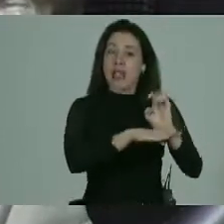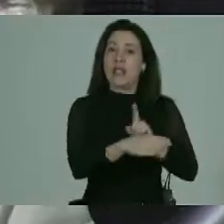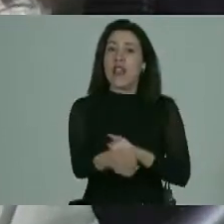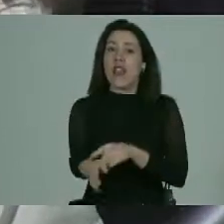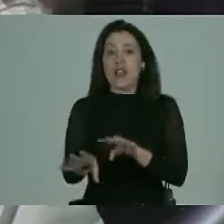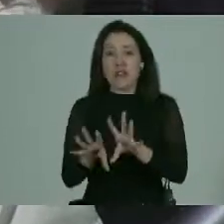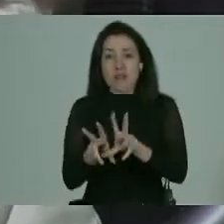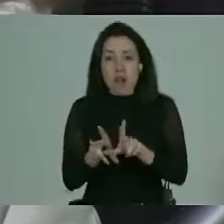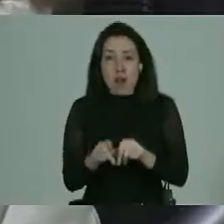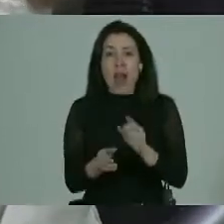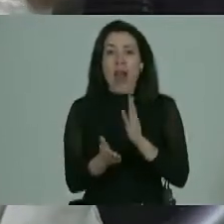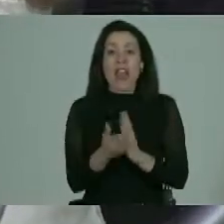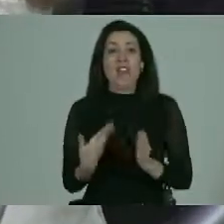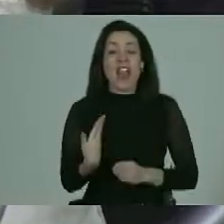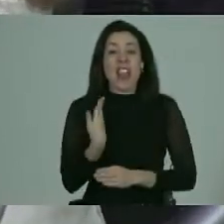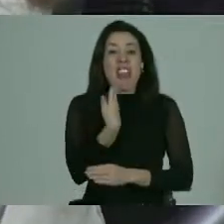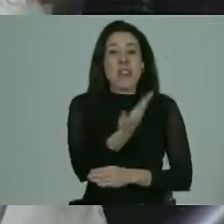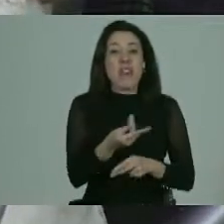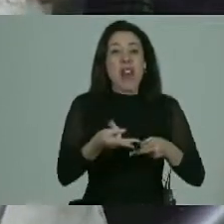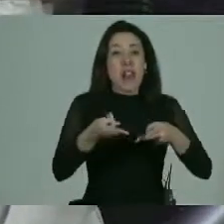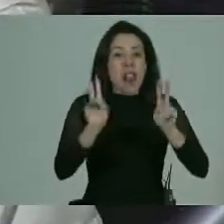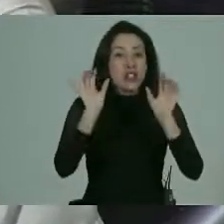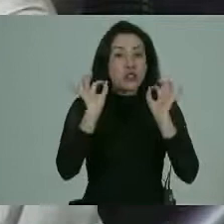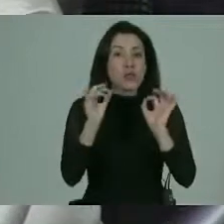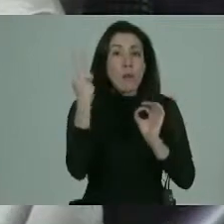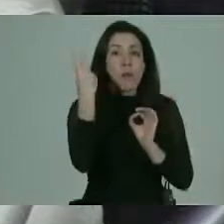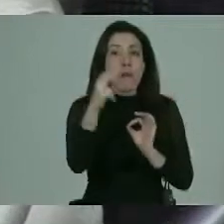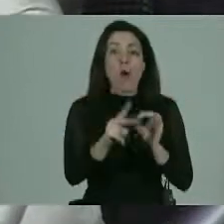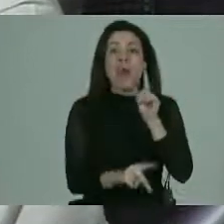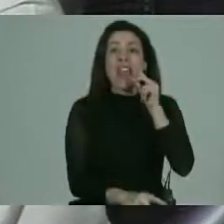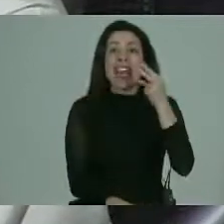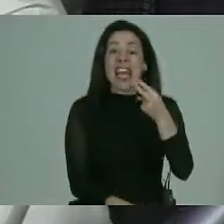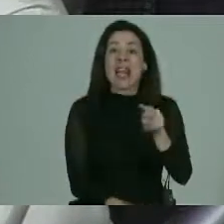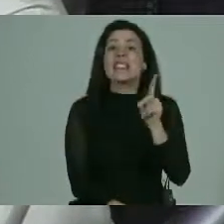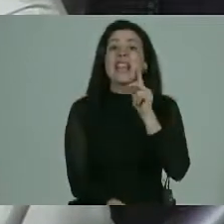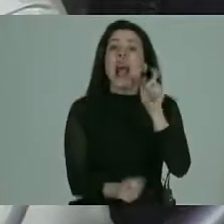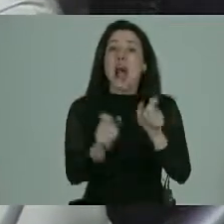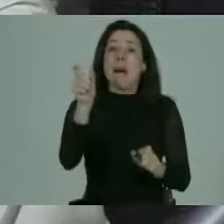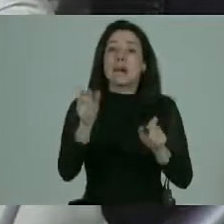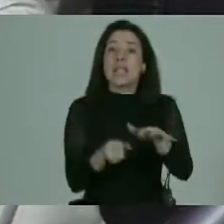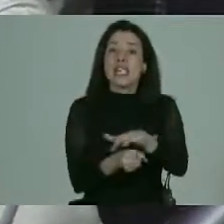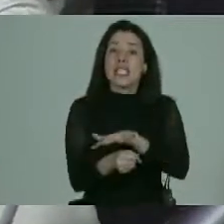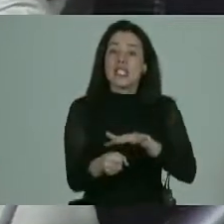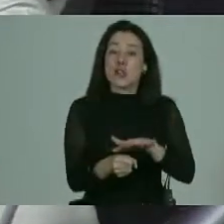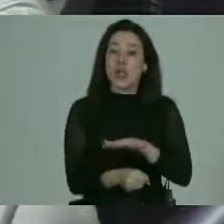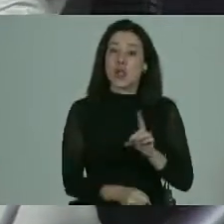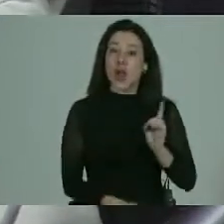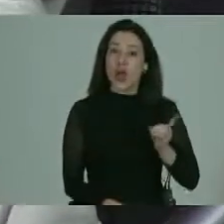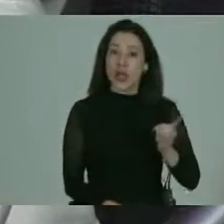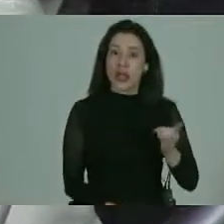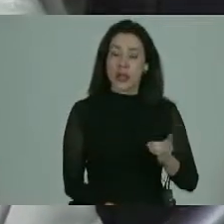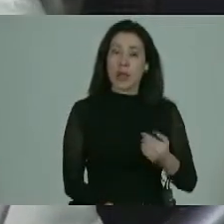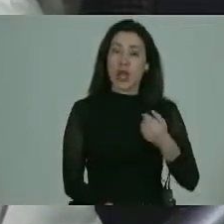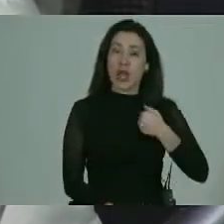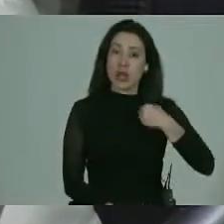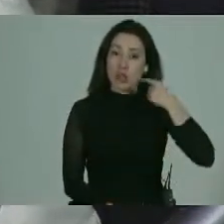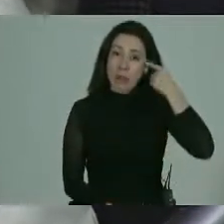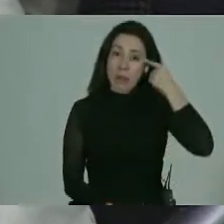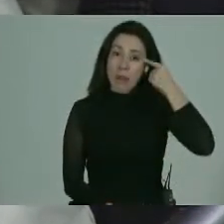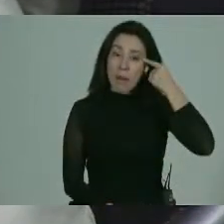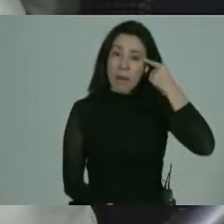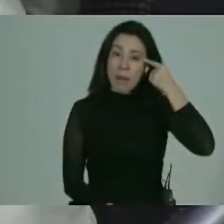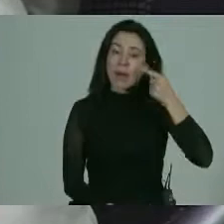familias y hay que devolverle el derecho legítimo a quien le pertenece que son las personas en situación de discapacidad yo creo que ahí